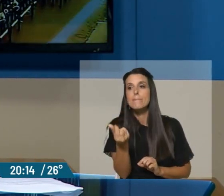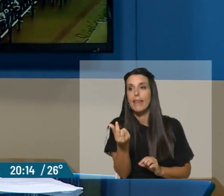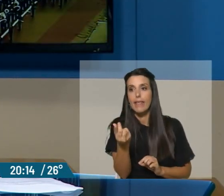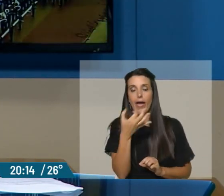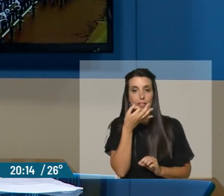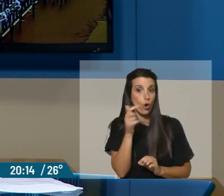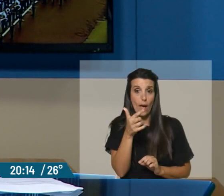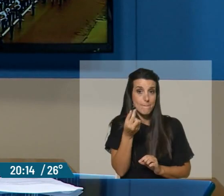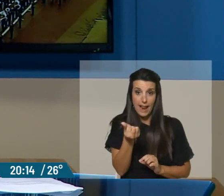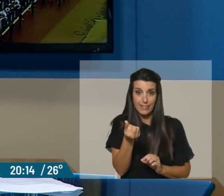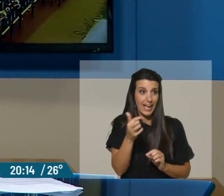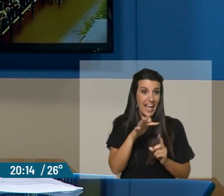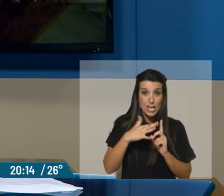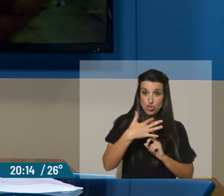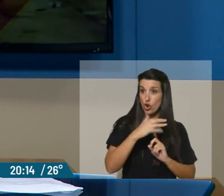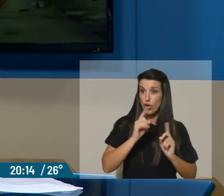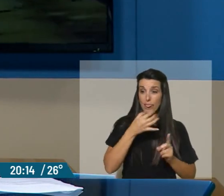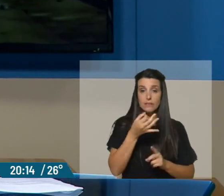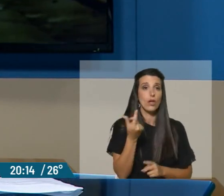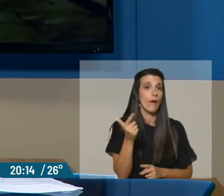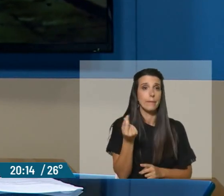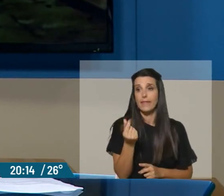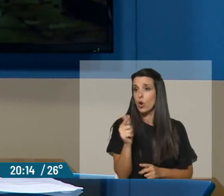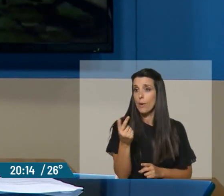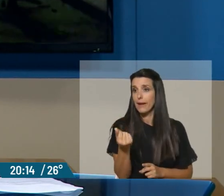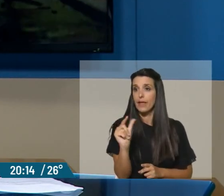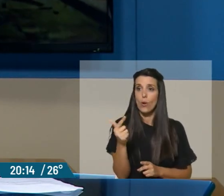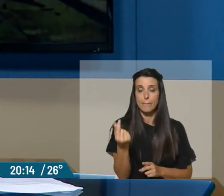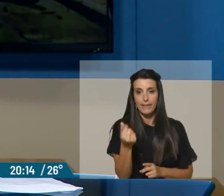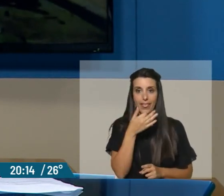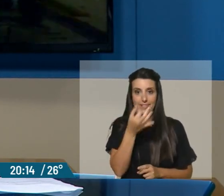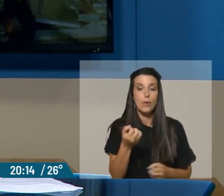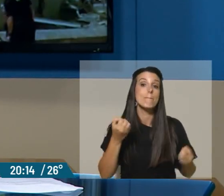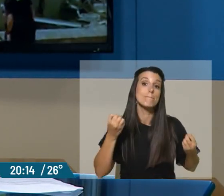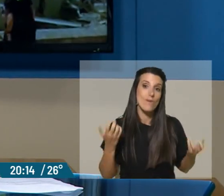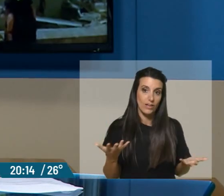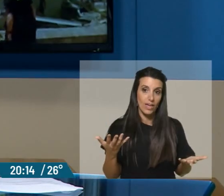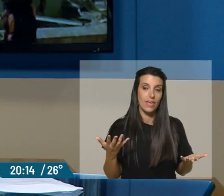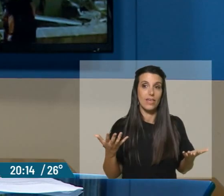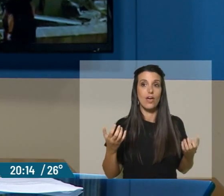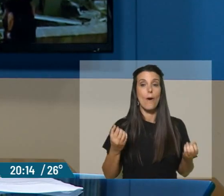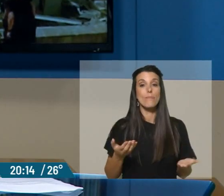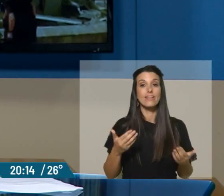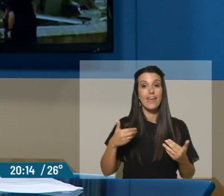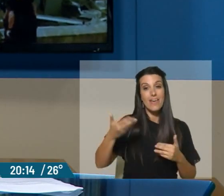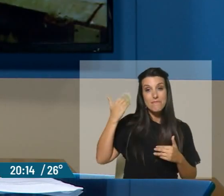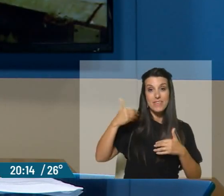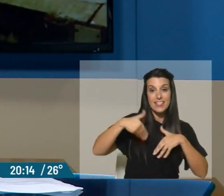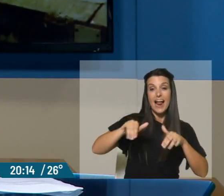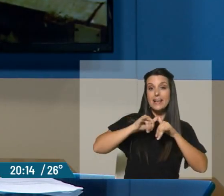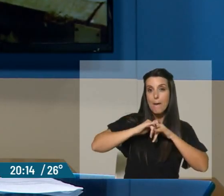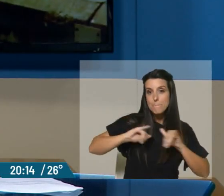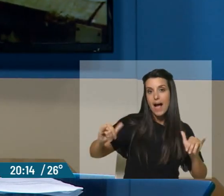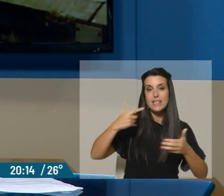su entorno, desde hace algunos días, de manera sistemática. Porque, mientras en la campaña mostraba